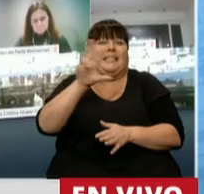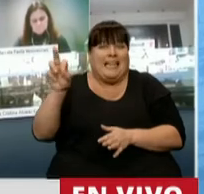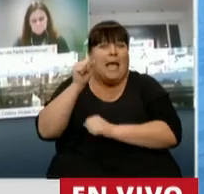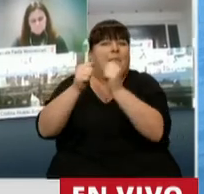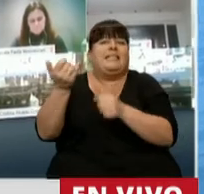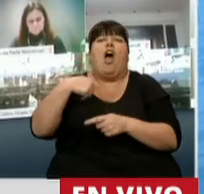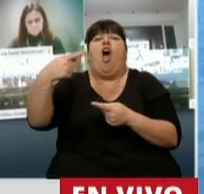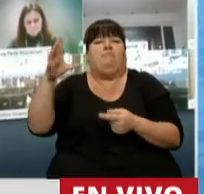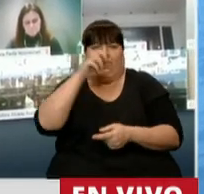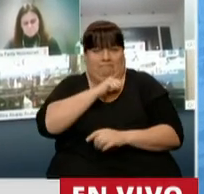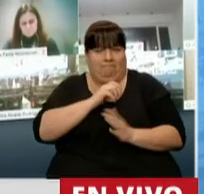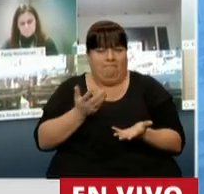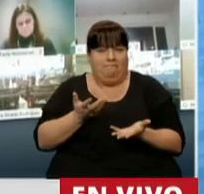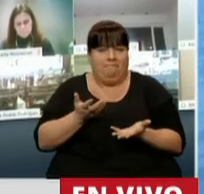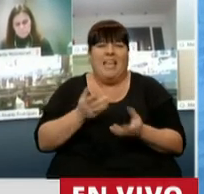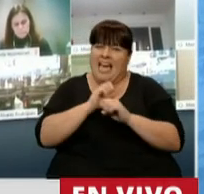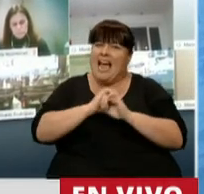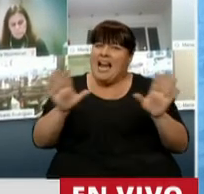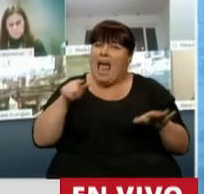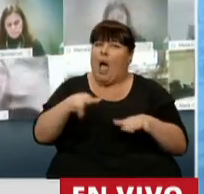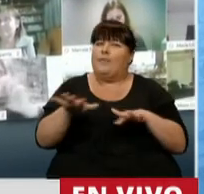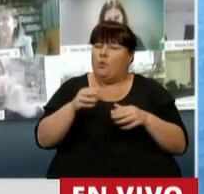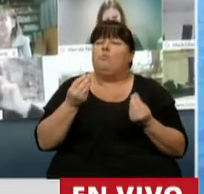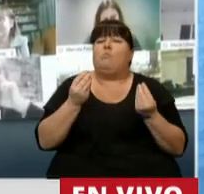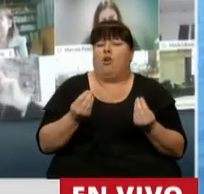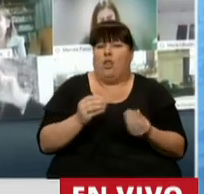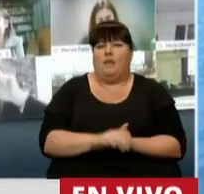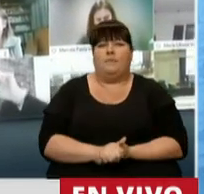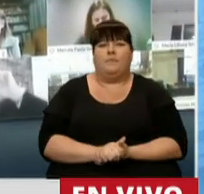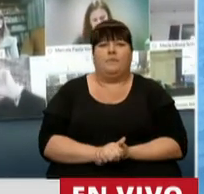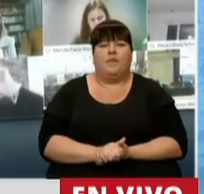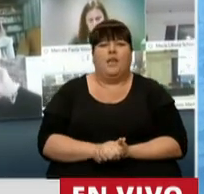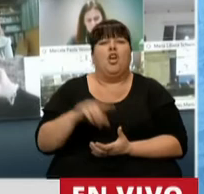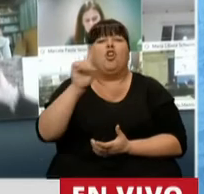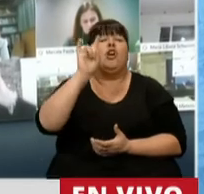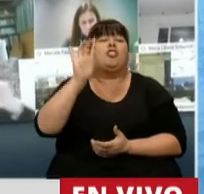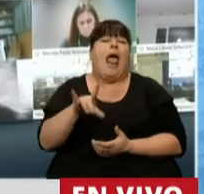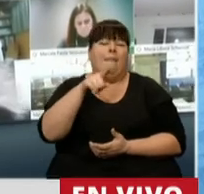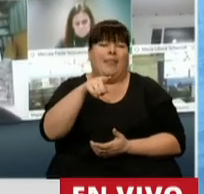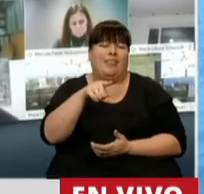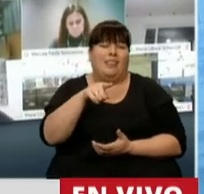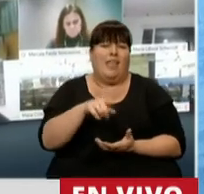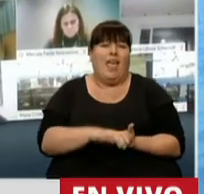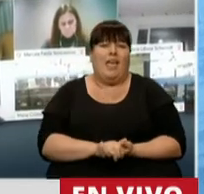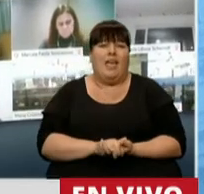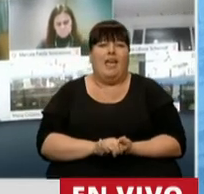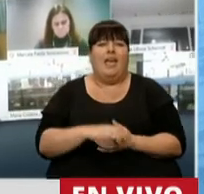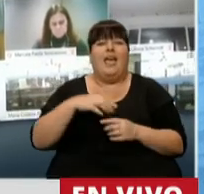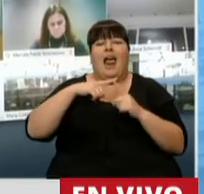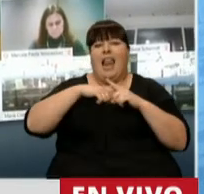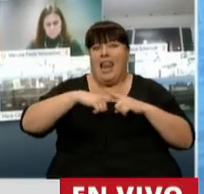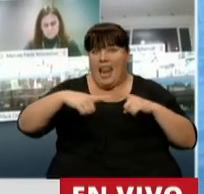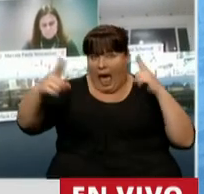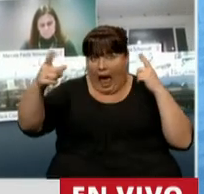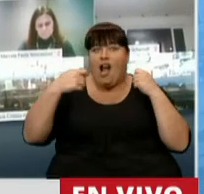empresas. Y es grave esta situación porque no solo implica este largo plazo